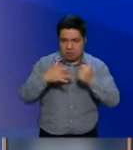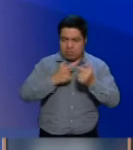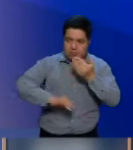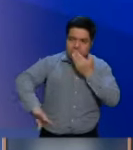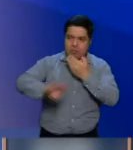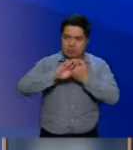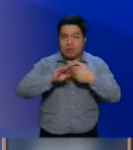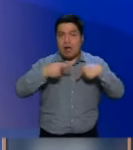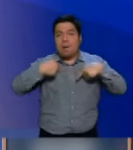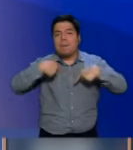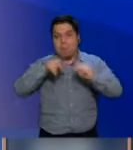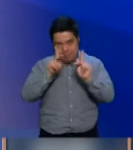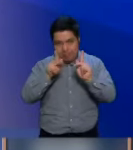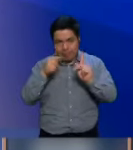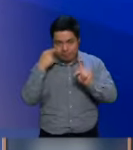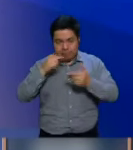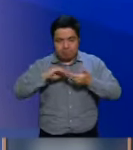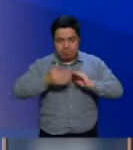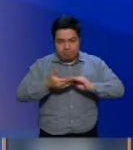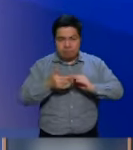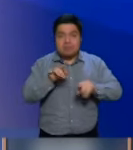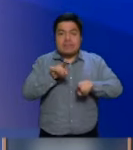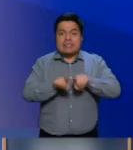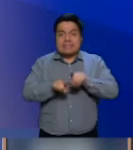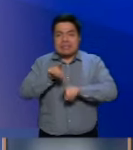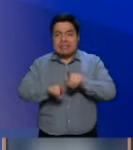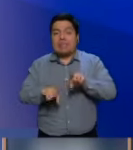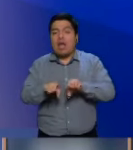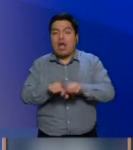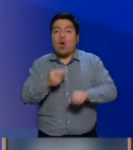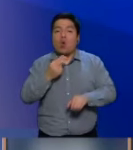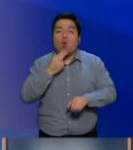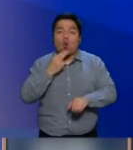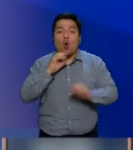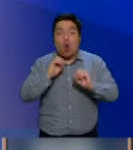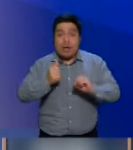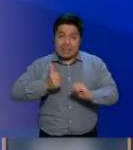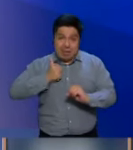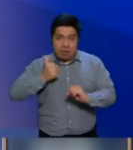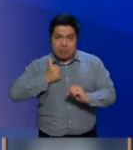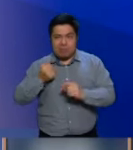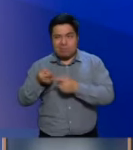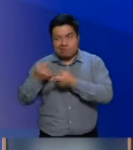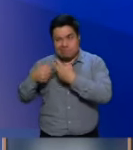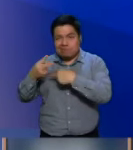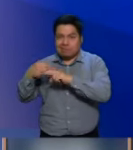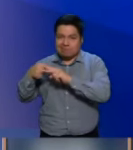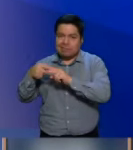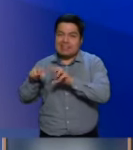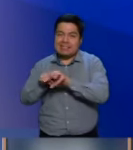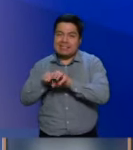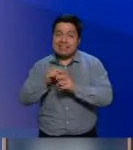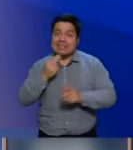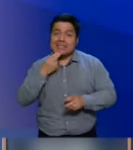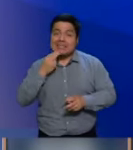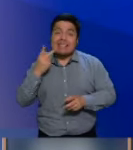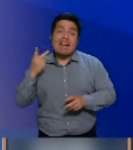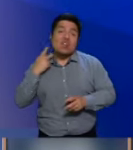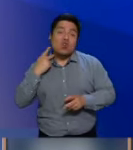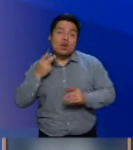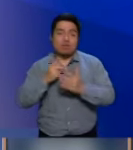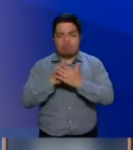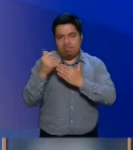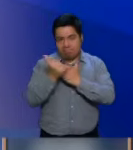Sin embargo, al ser una herramienta, sus efectos dependen de su uso y en los últimos años se le ha dado un claro uso político para retrasar proyectos de